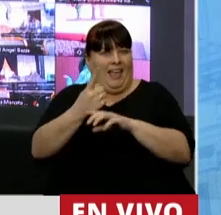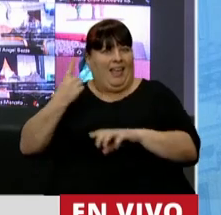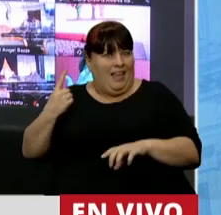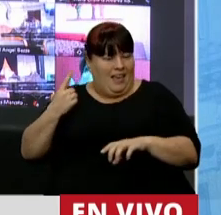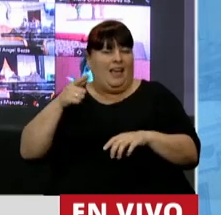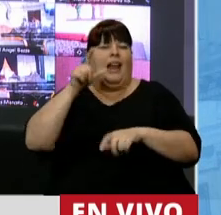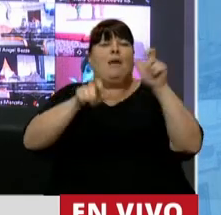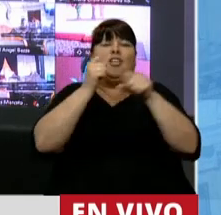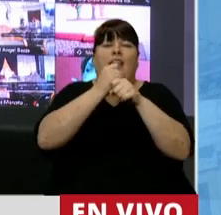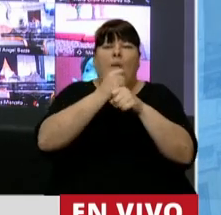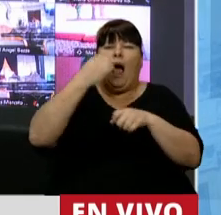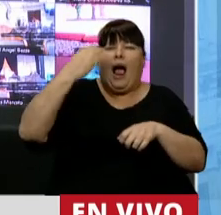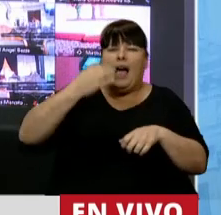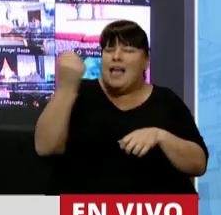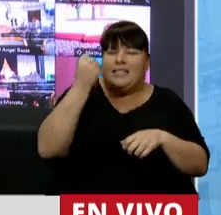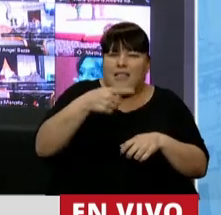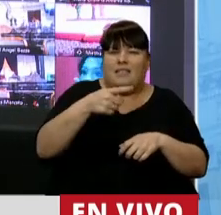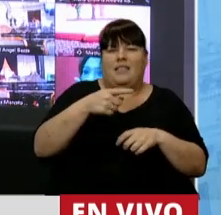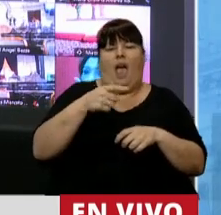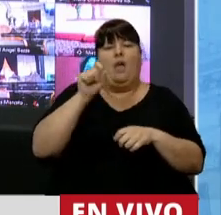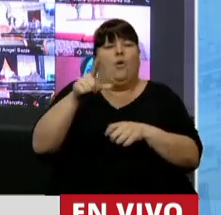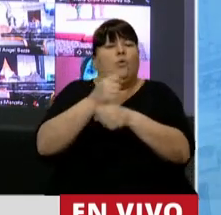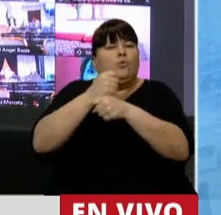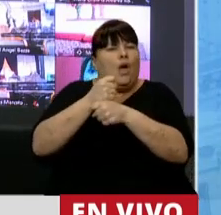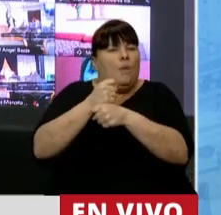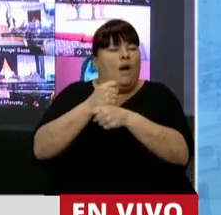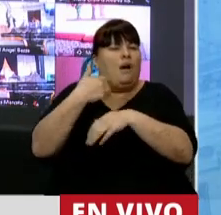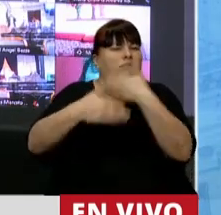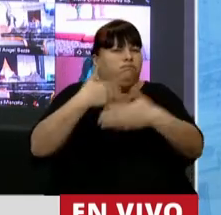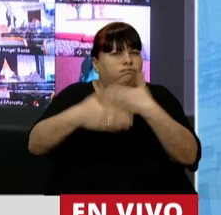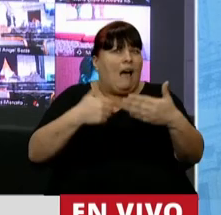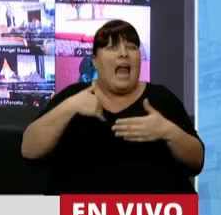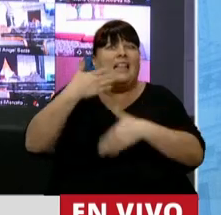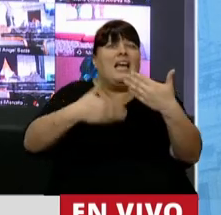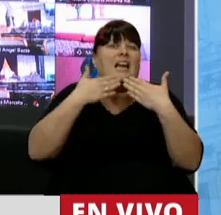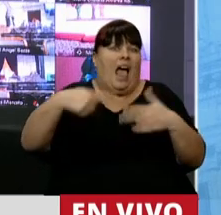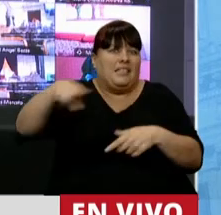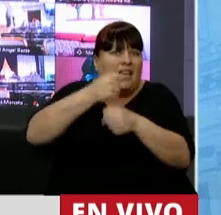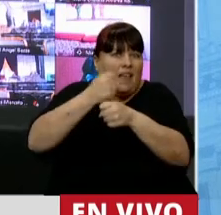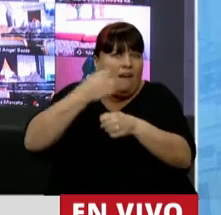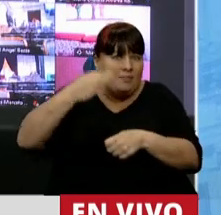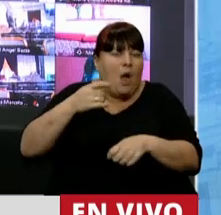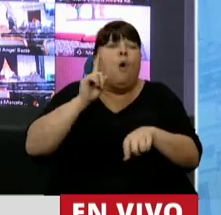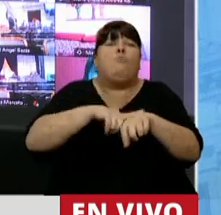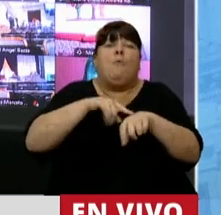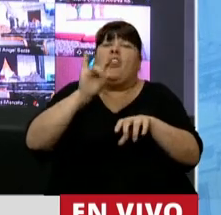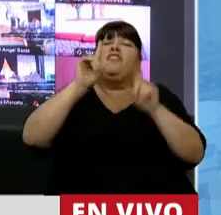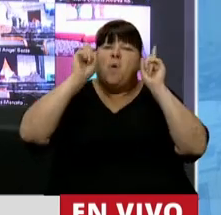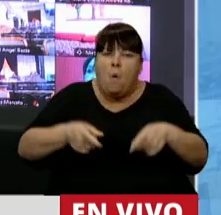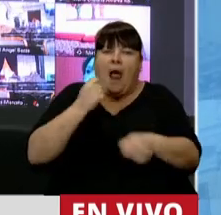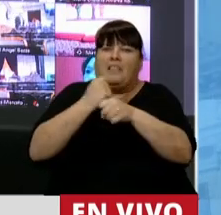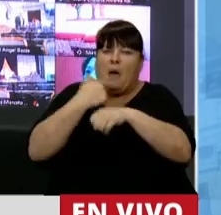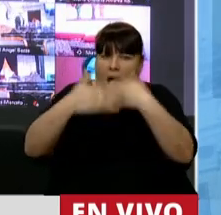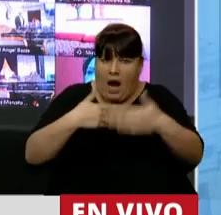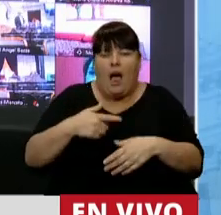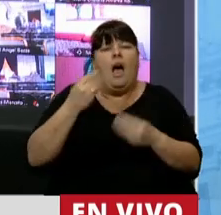Los trabajadores esenciales tuvieron el funcionamiento en nuestra patria aún en los momentos más difíciles.